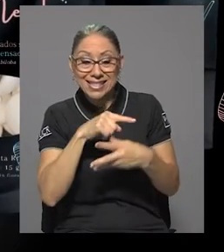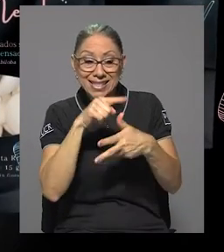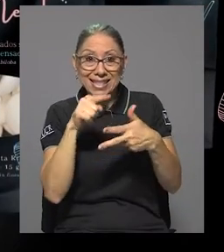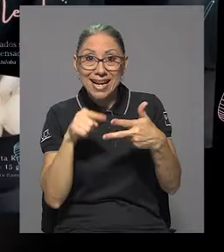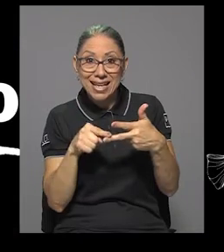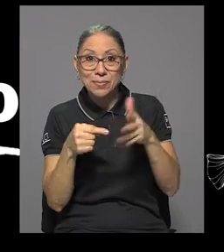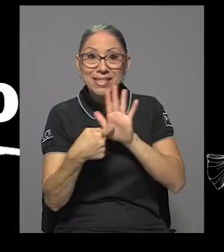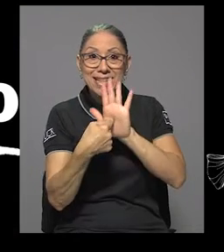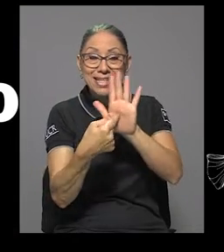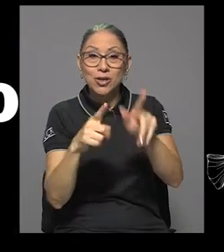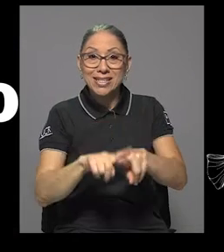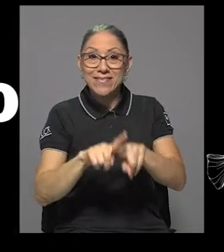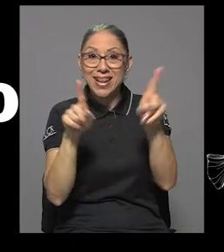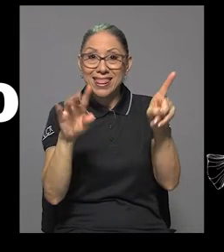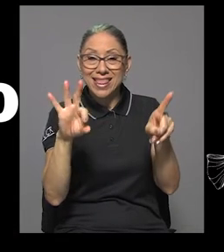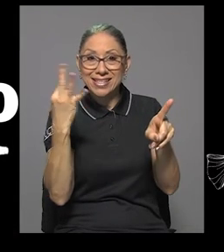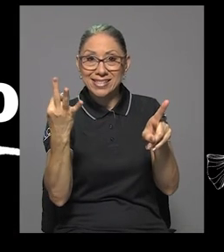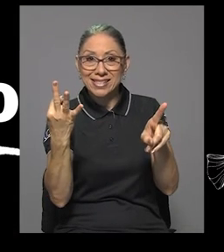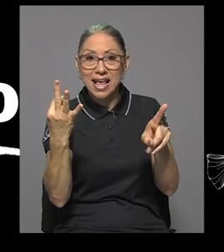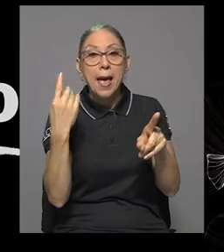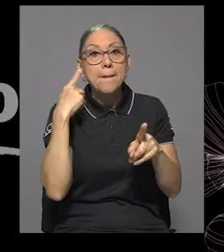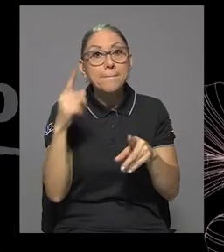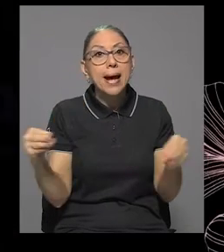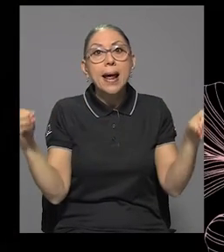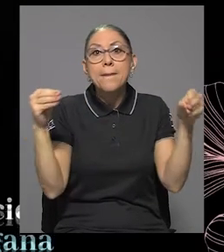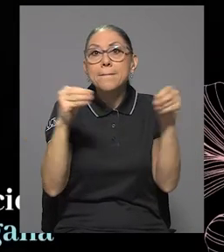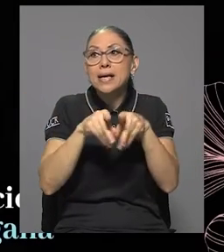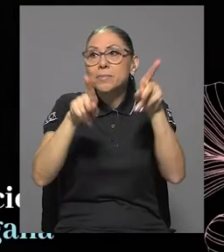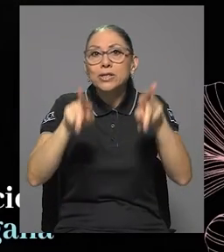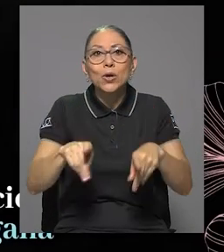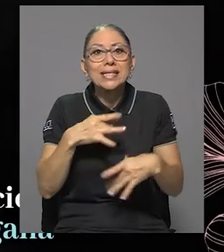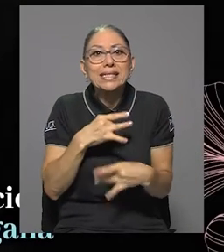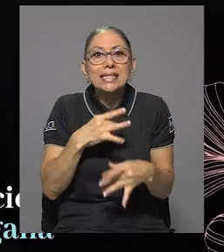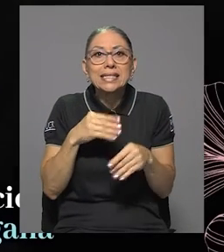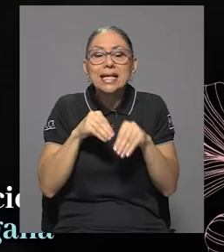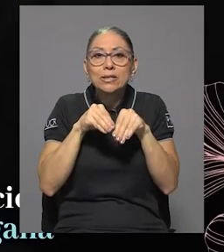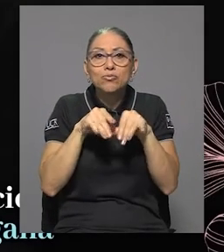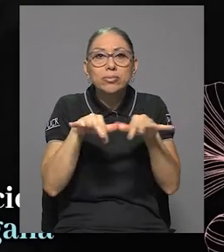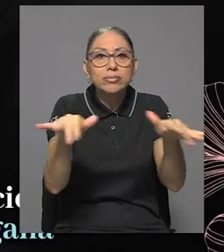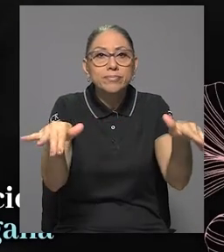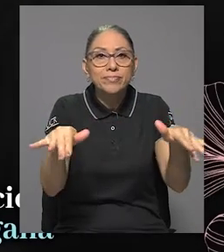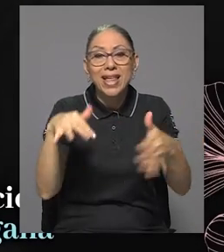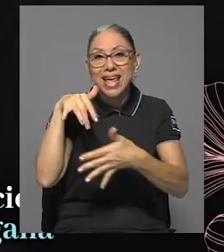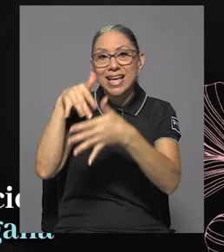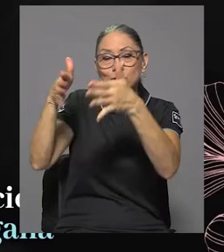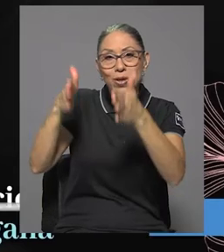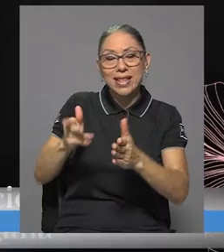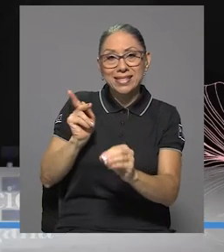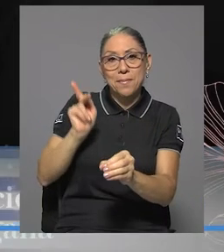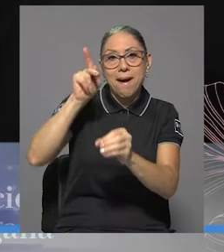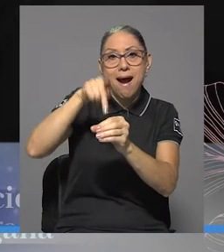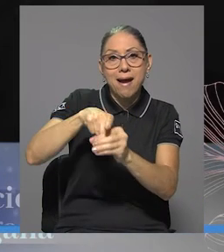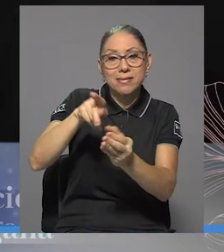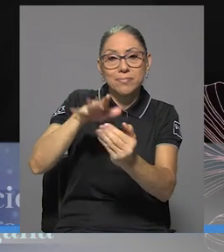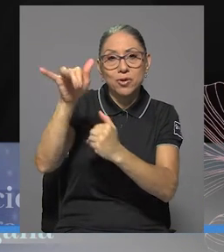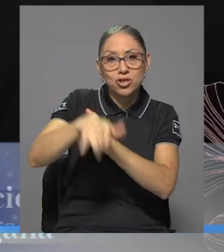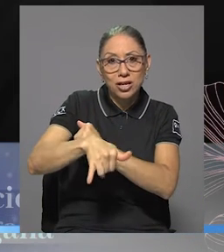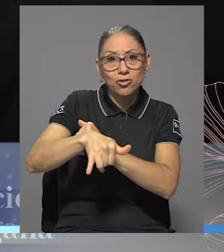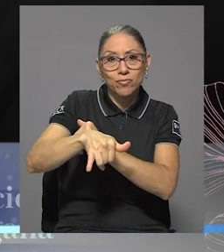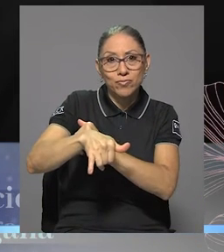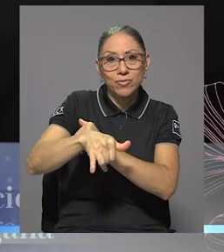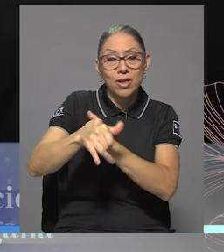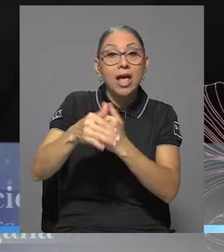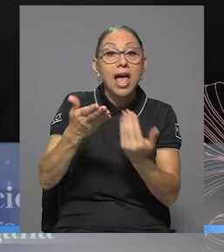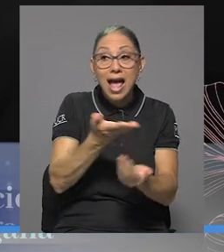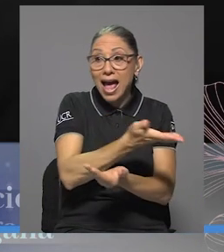presentaciones para así abarcar un espectro muchísimo más amplio de clientes. Los estudiantes que participaron de este proyecto